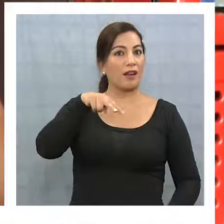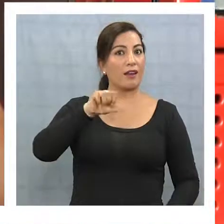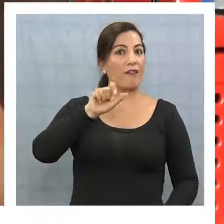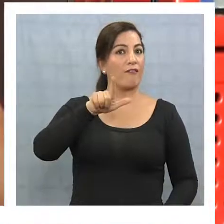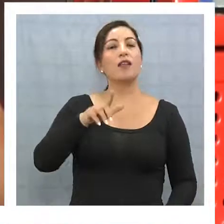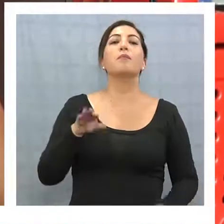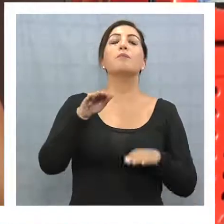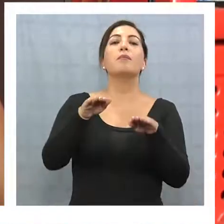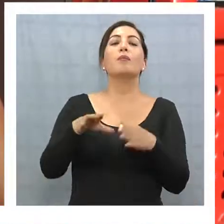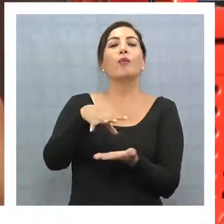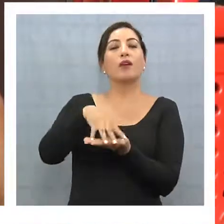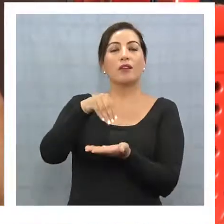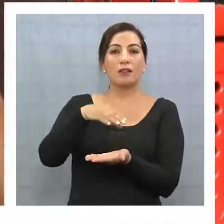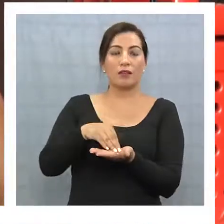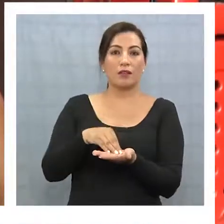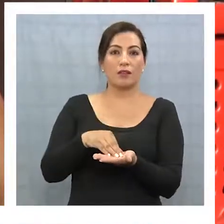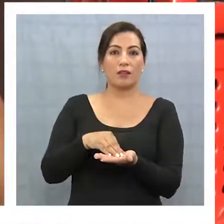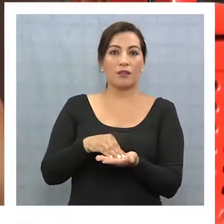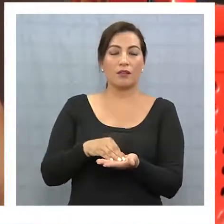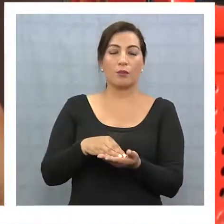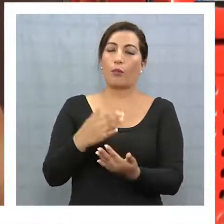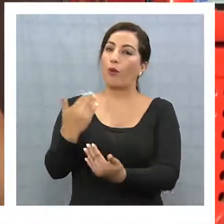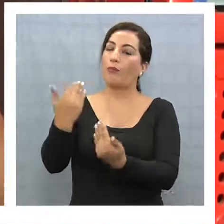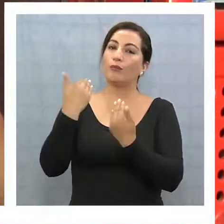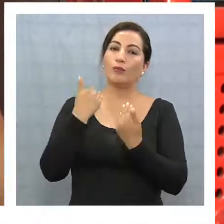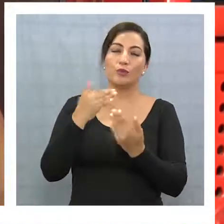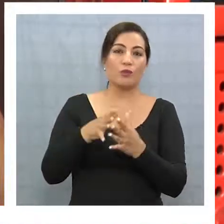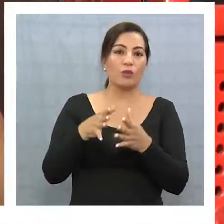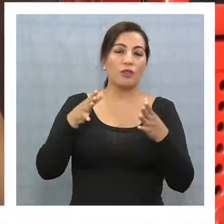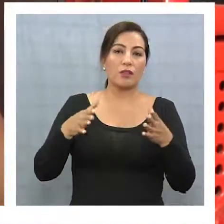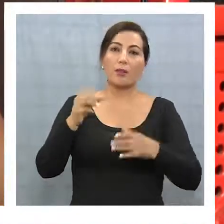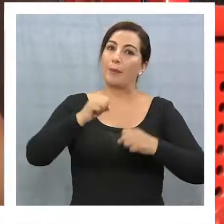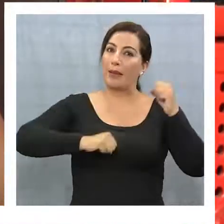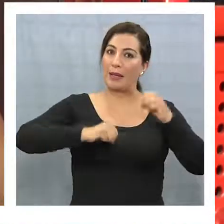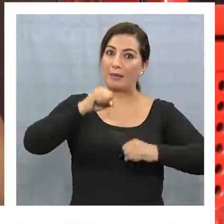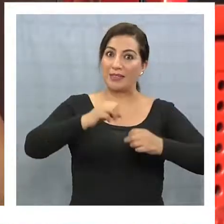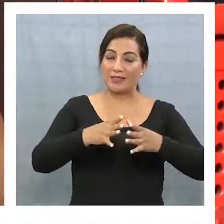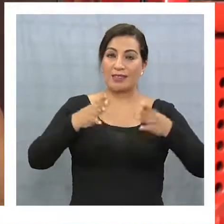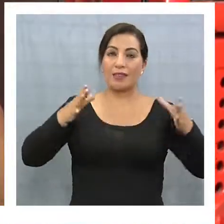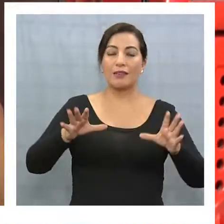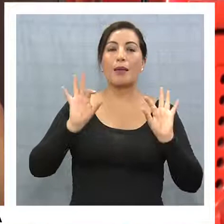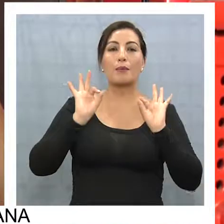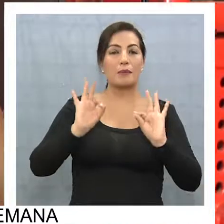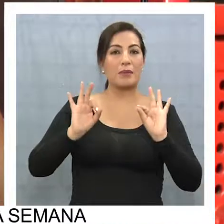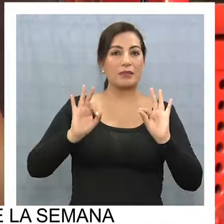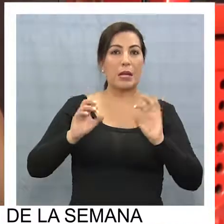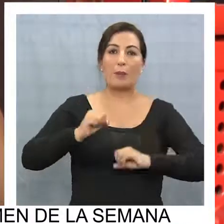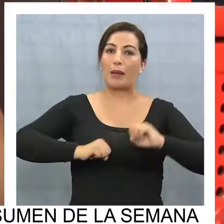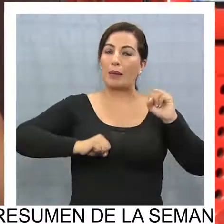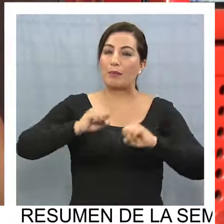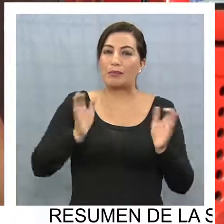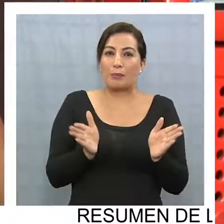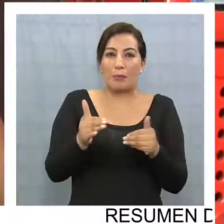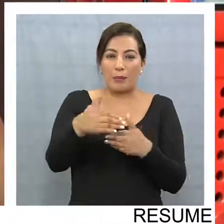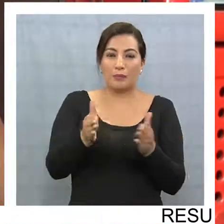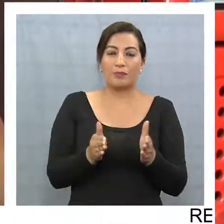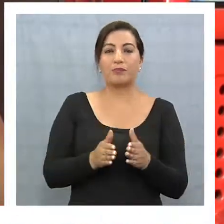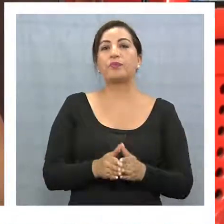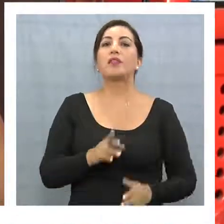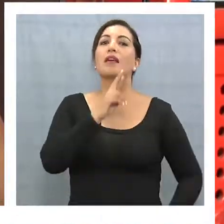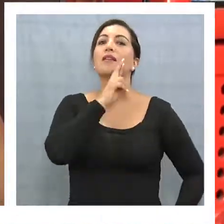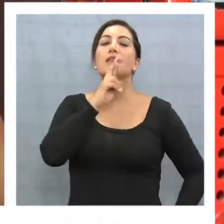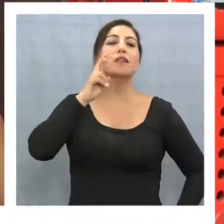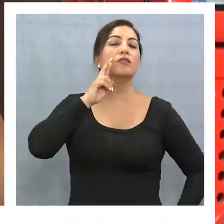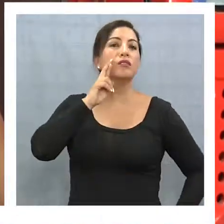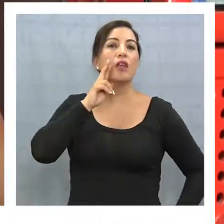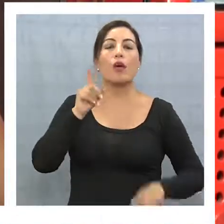porque traería muchos beneficios ya sea para las empresas grandes y especialmente para las empresas pequeñas, ya sea restaurantes